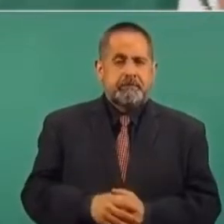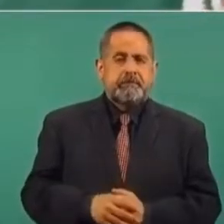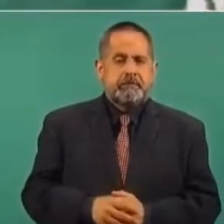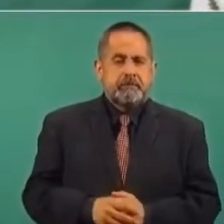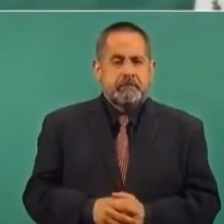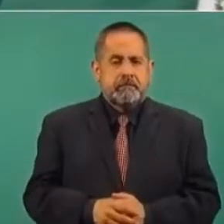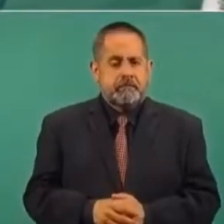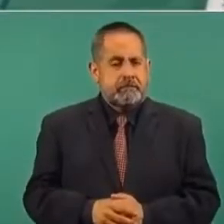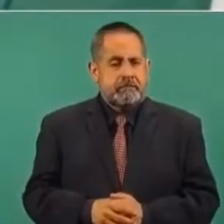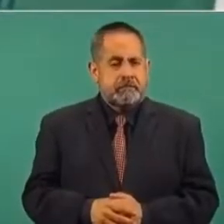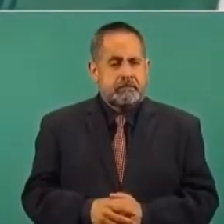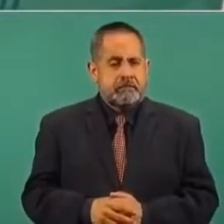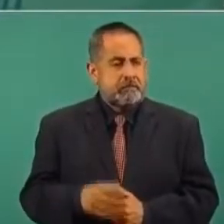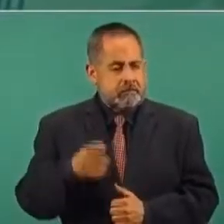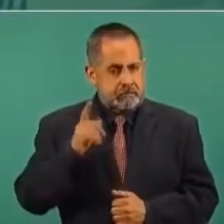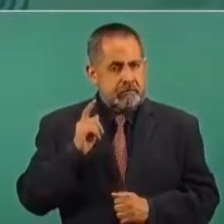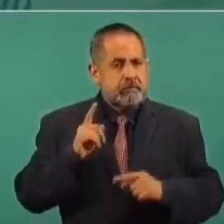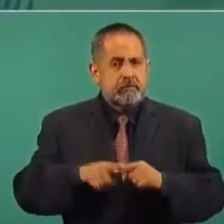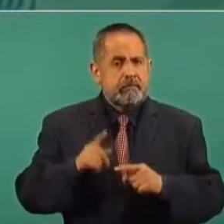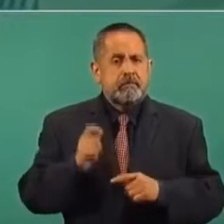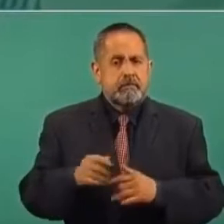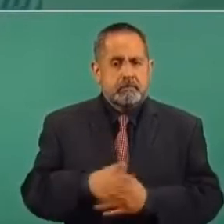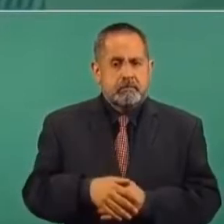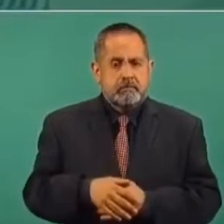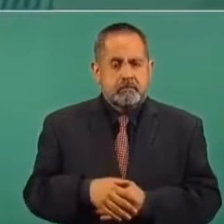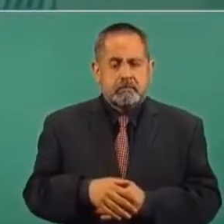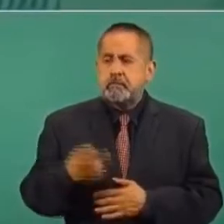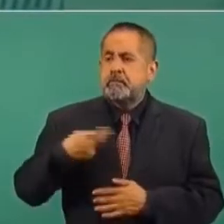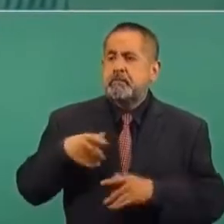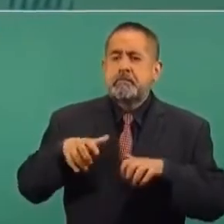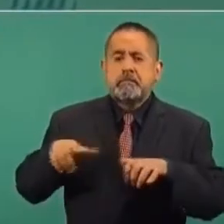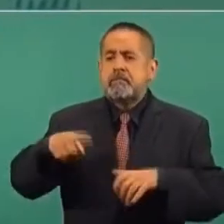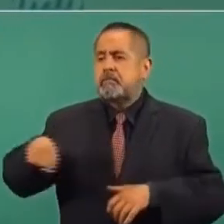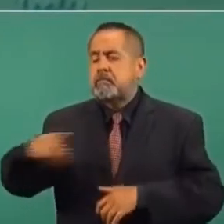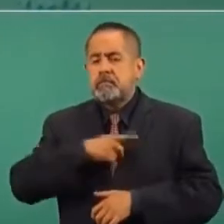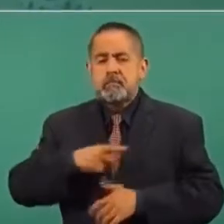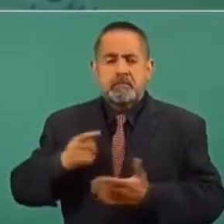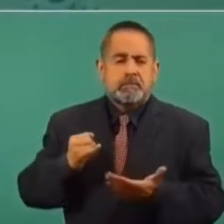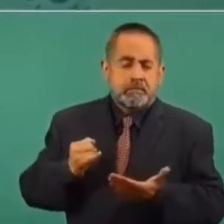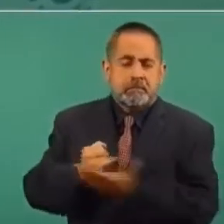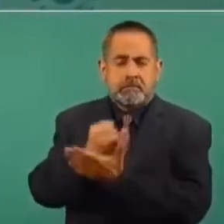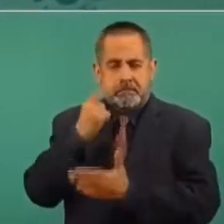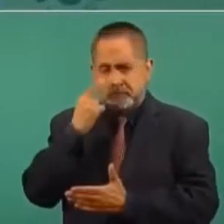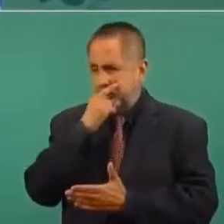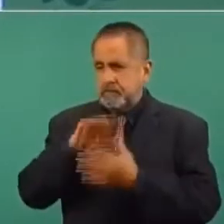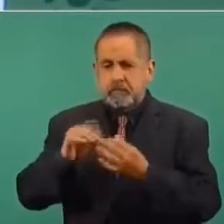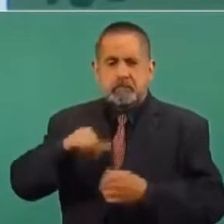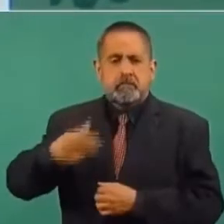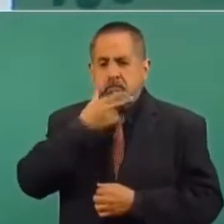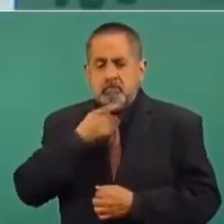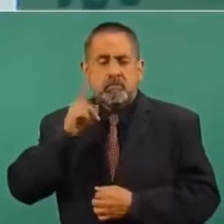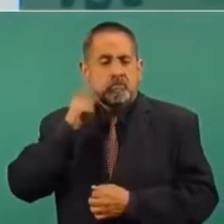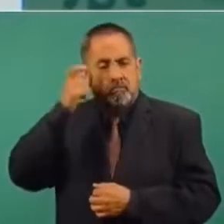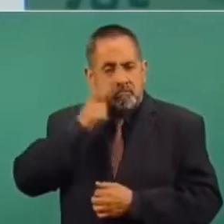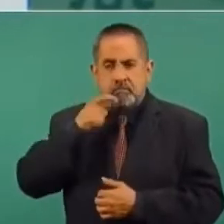tienen que resolver los ciudadanos de Guerrero, las mujeres y los hombres de